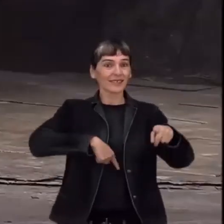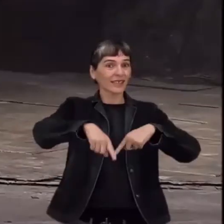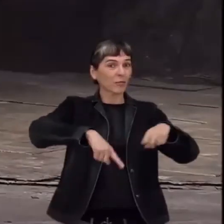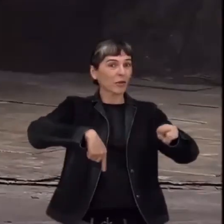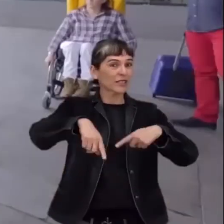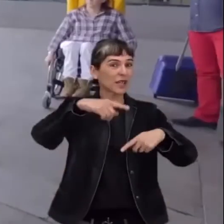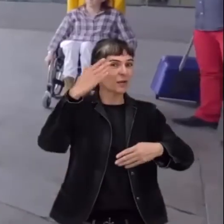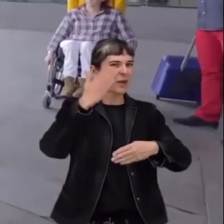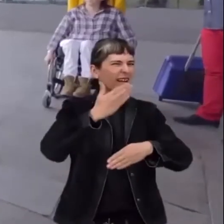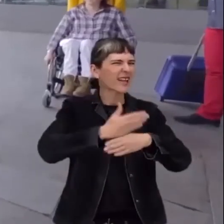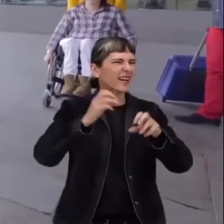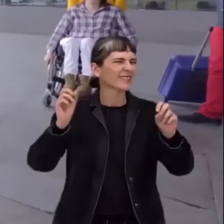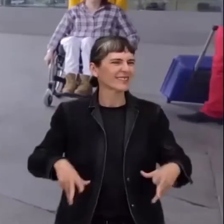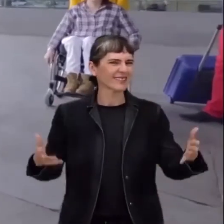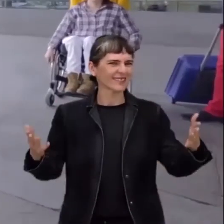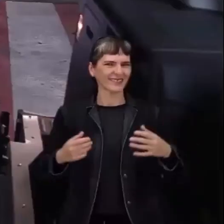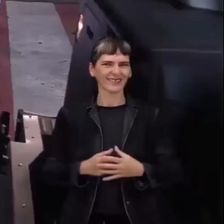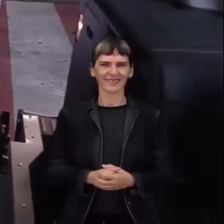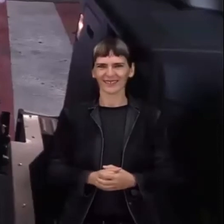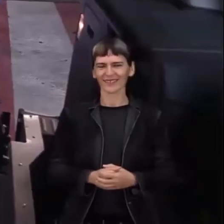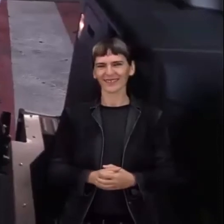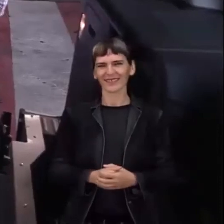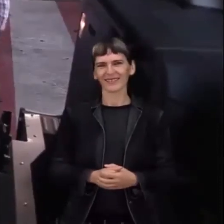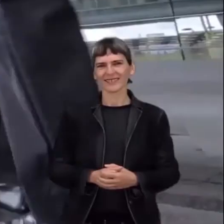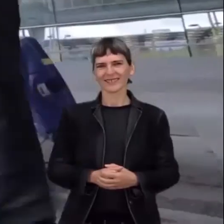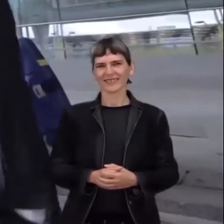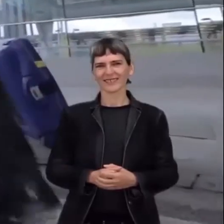medios de transporte sin barreras para nadie